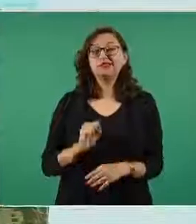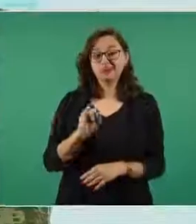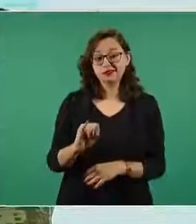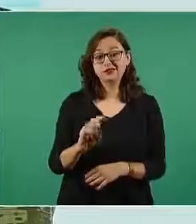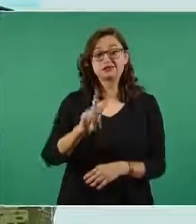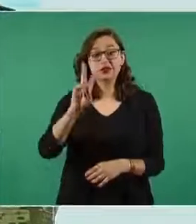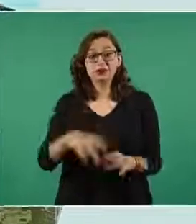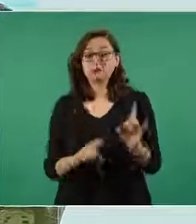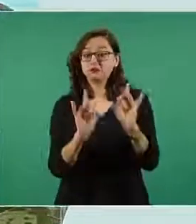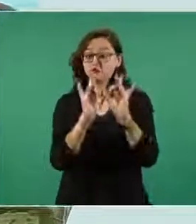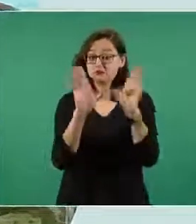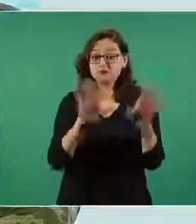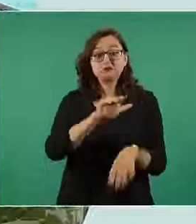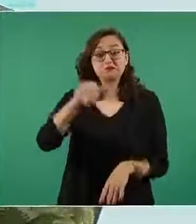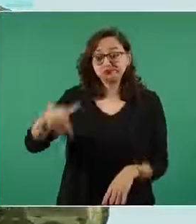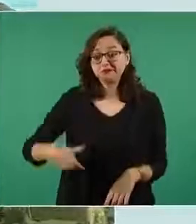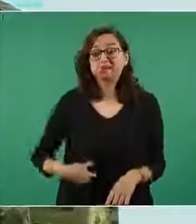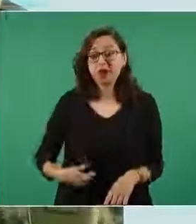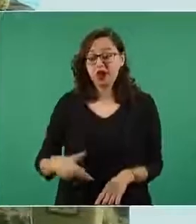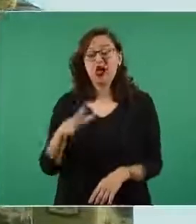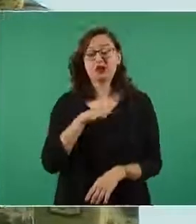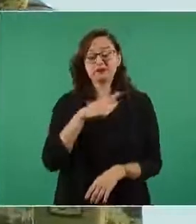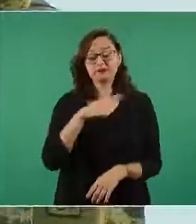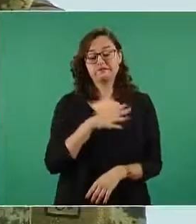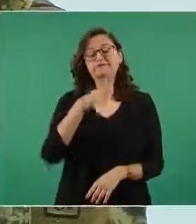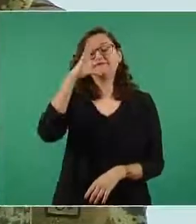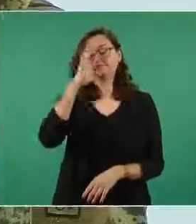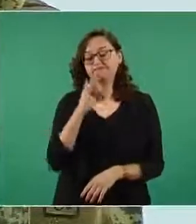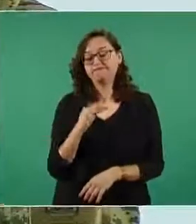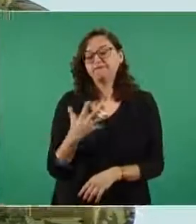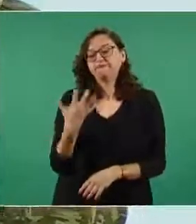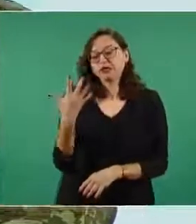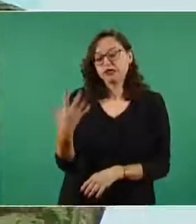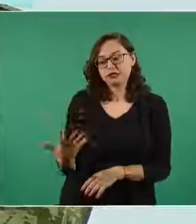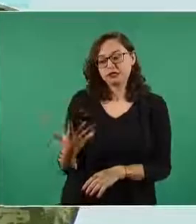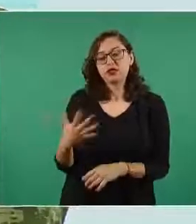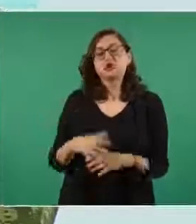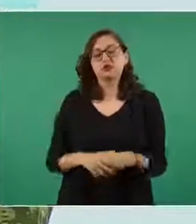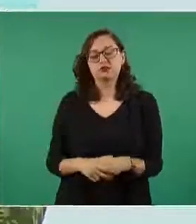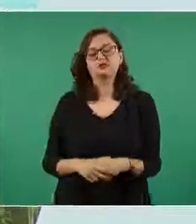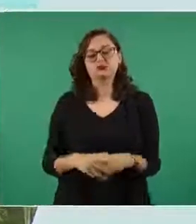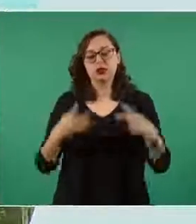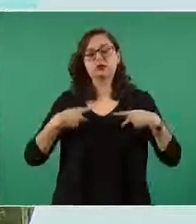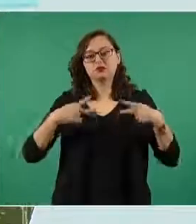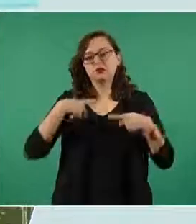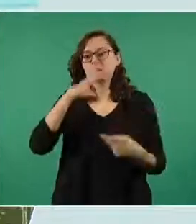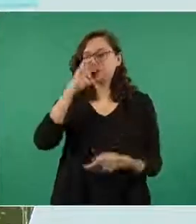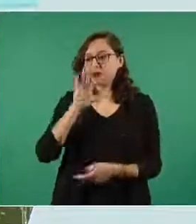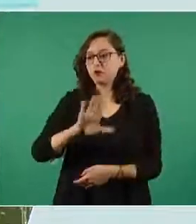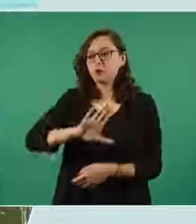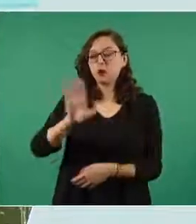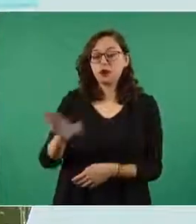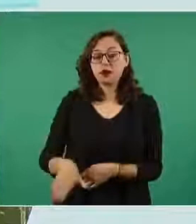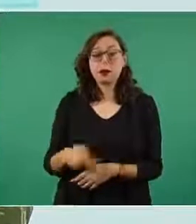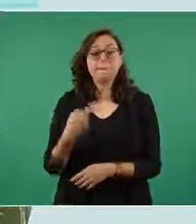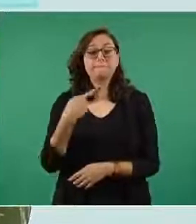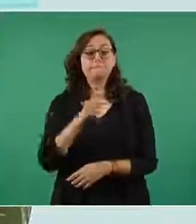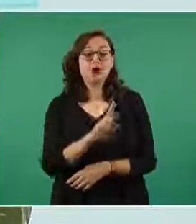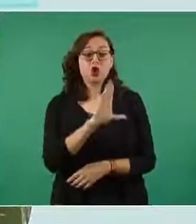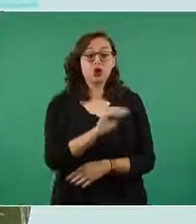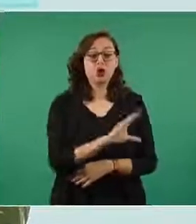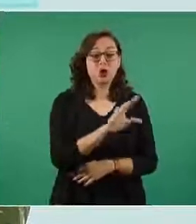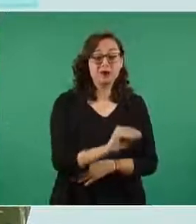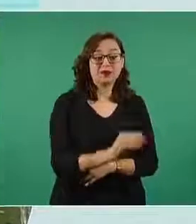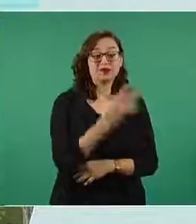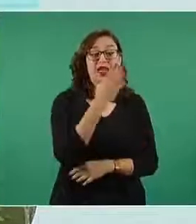decesos pero de los 116 mil 15 trabajadores el 99.99 5,7%